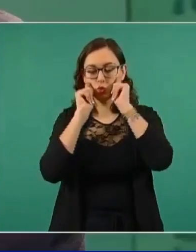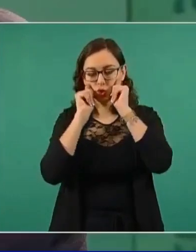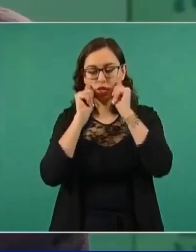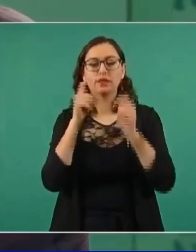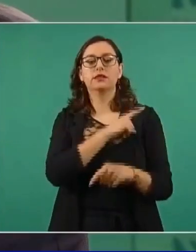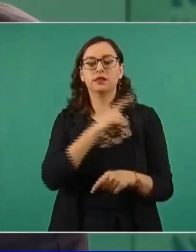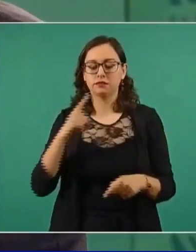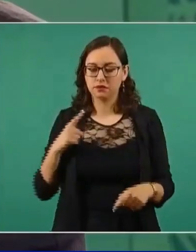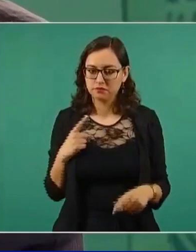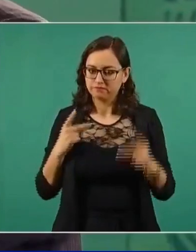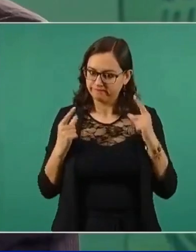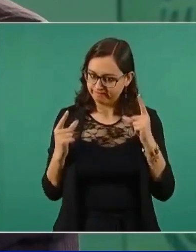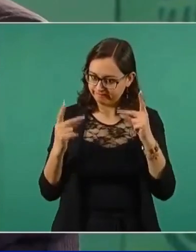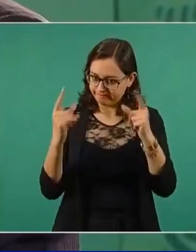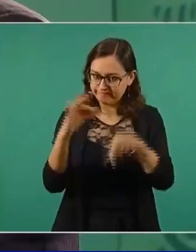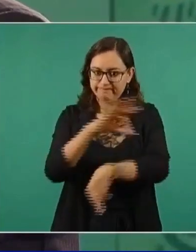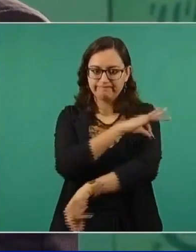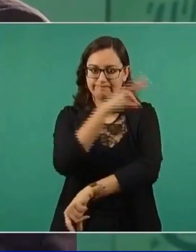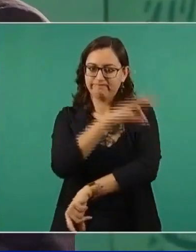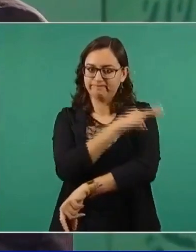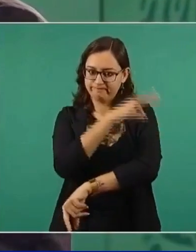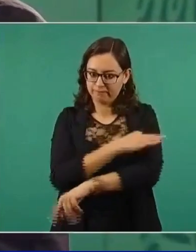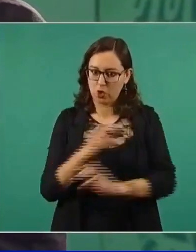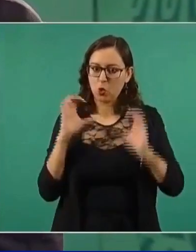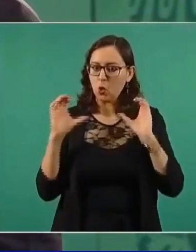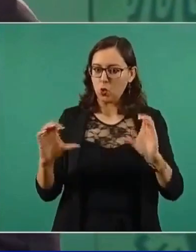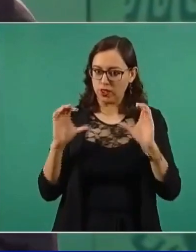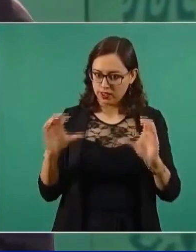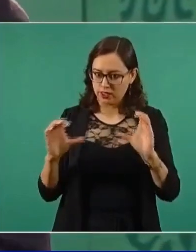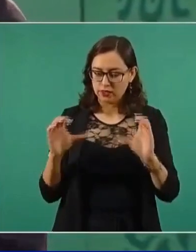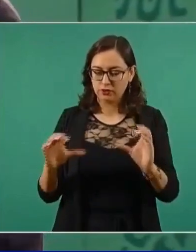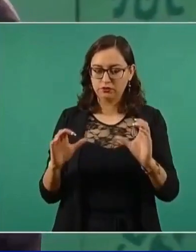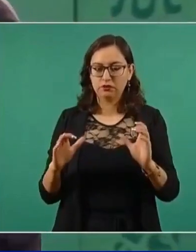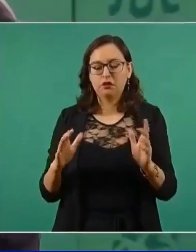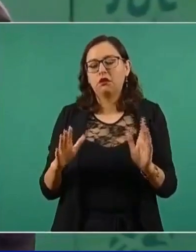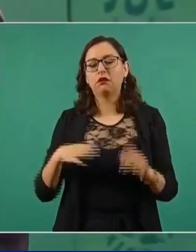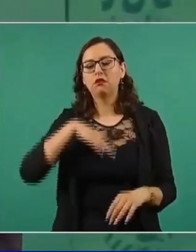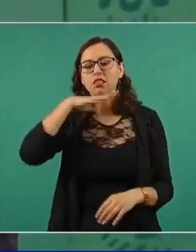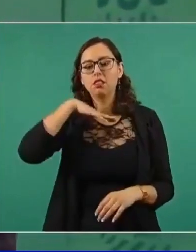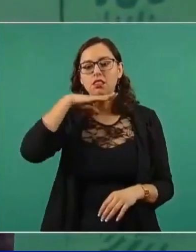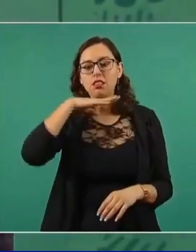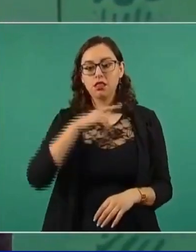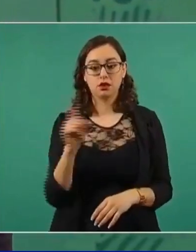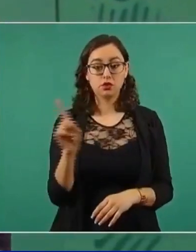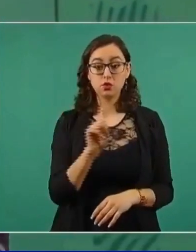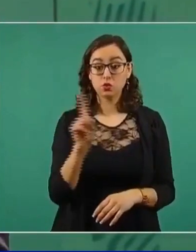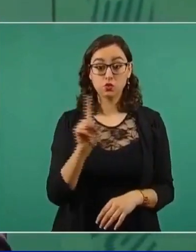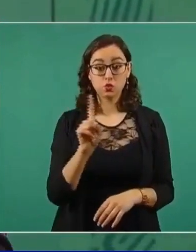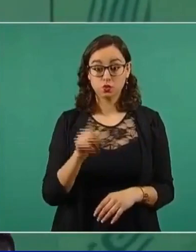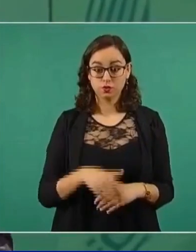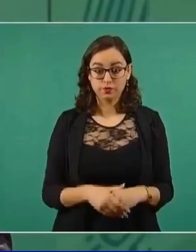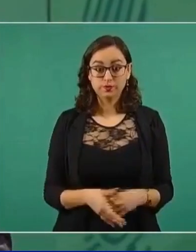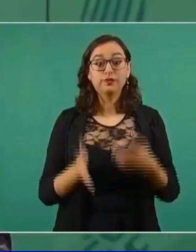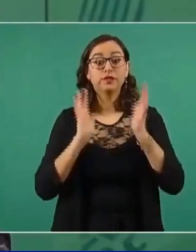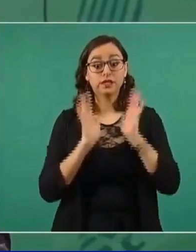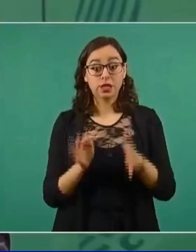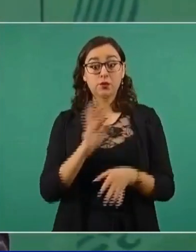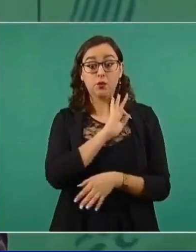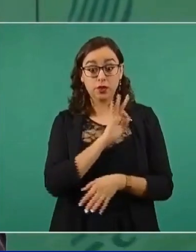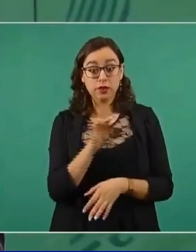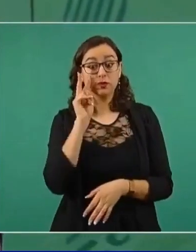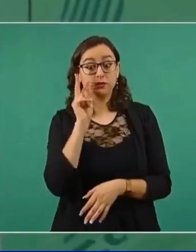confiarnos en ningún caso. Está demostrado que sí funciona la vacuna,